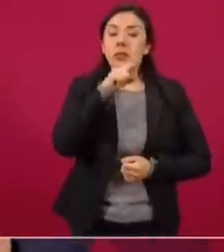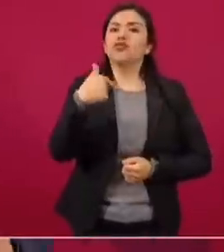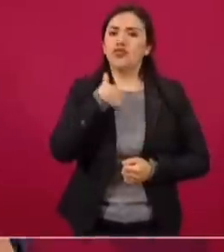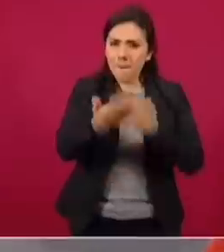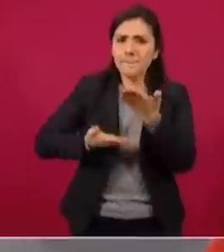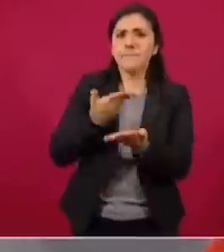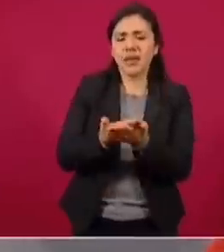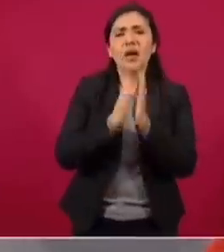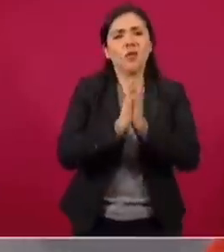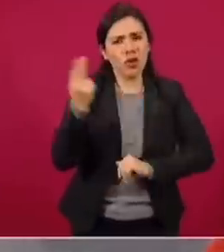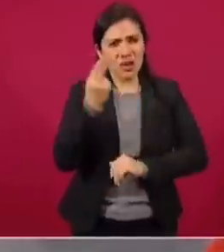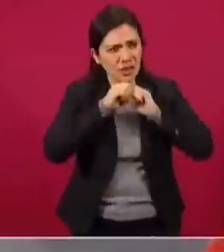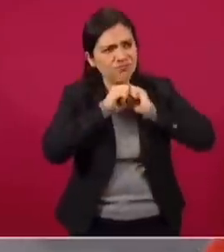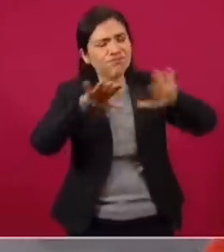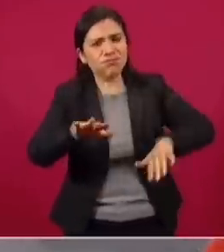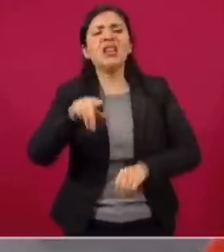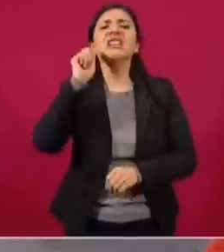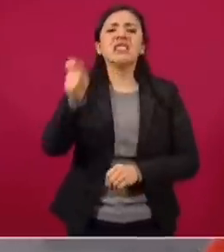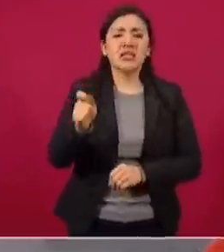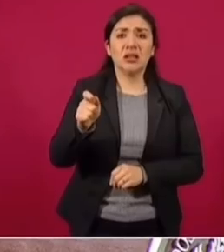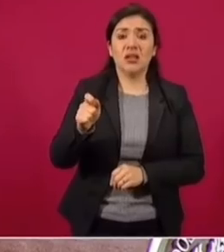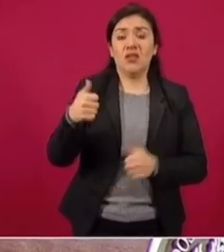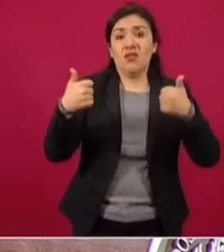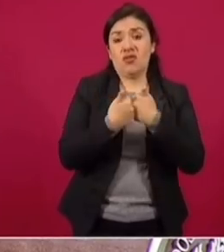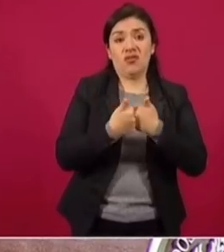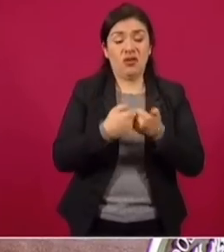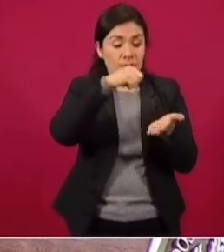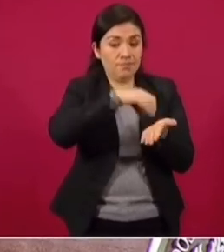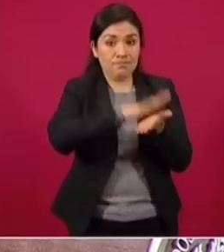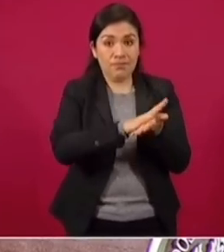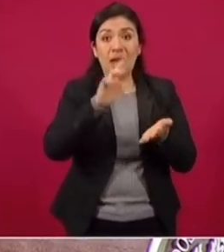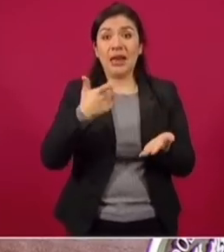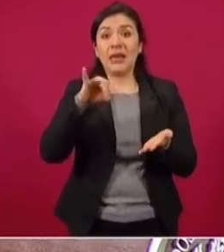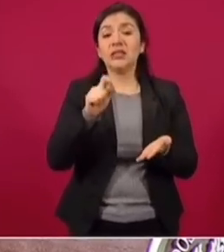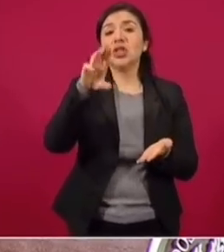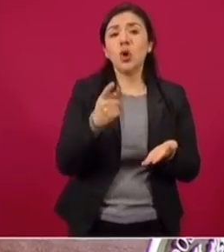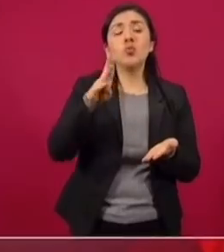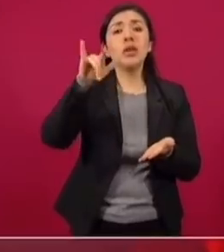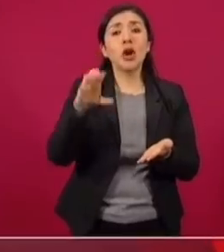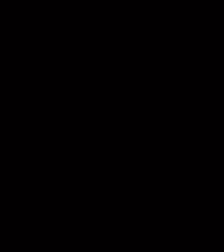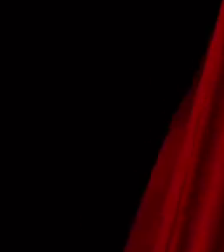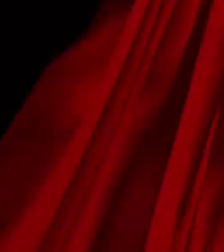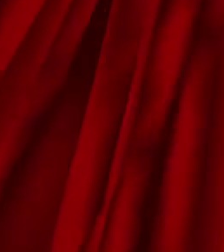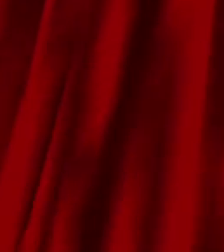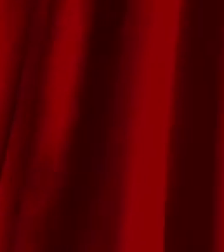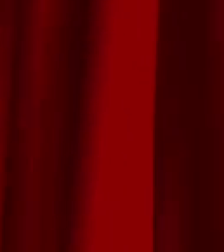que se dé a conocer bienes del registro público de la propiedad, porque están inmensamente ricos.